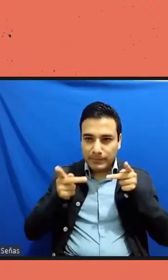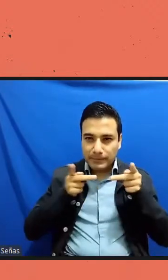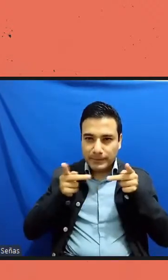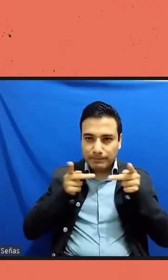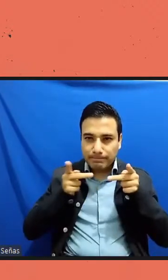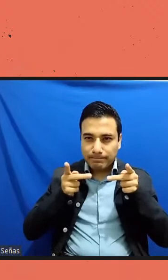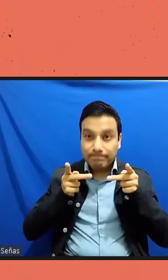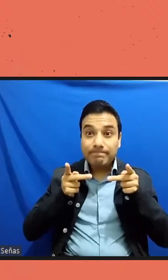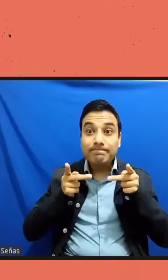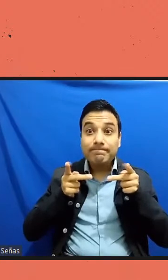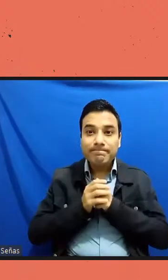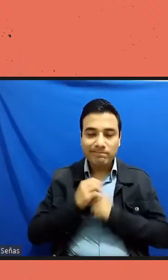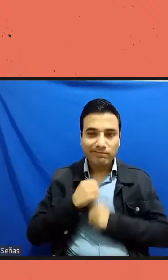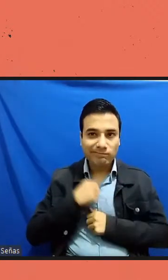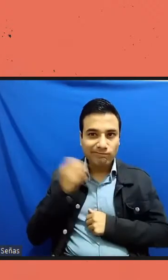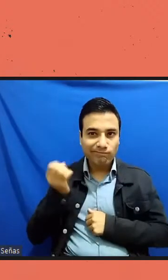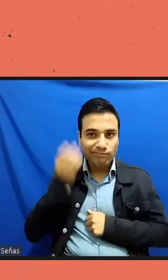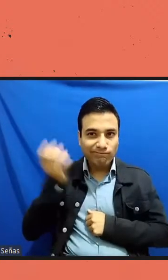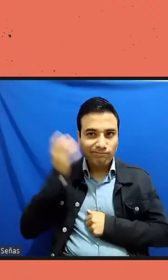intervención